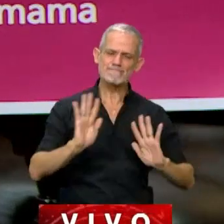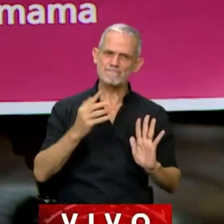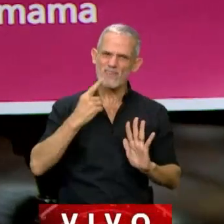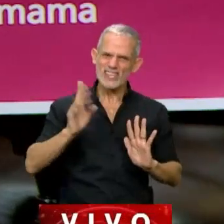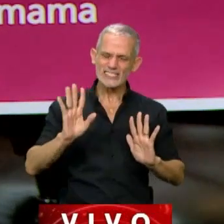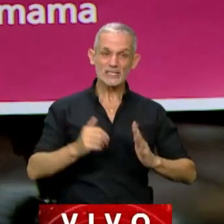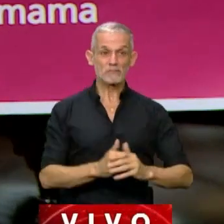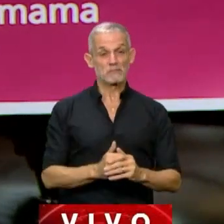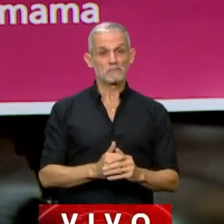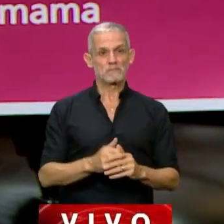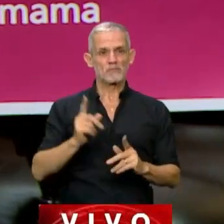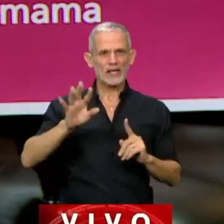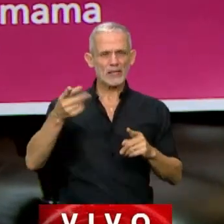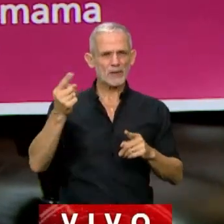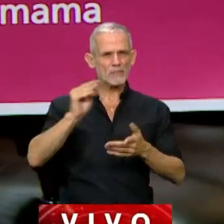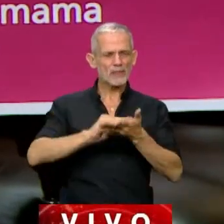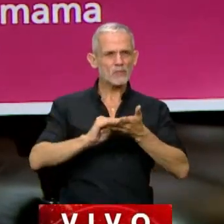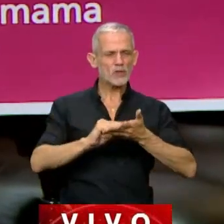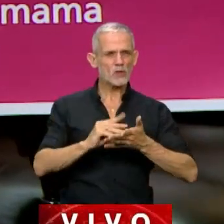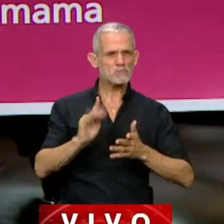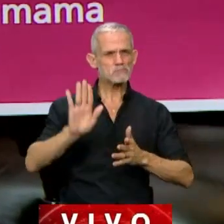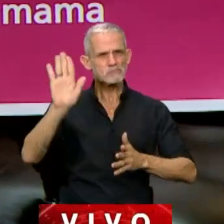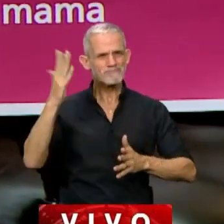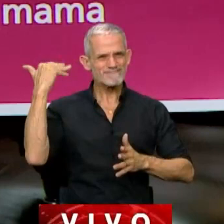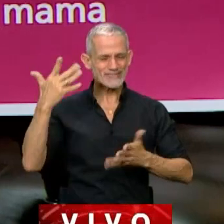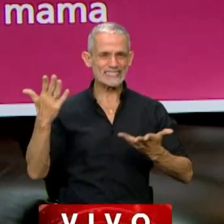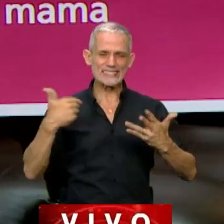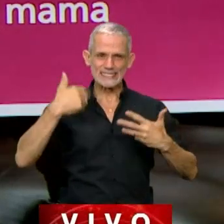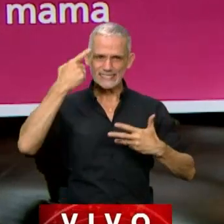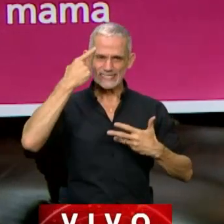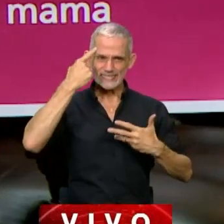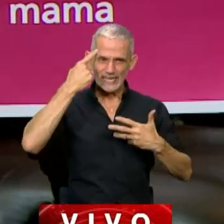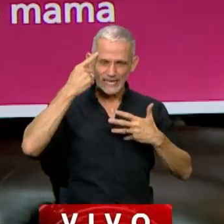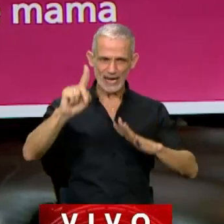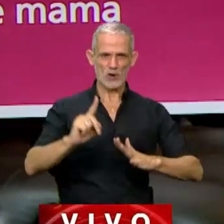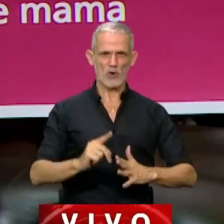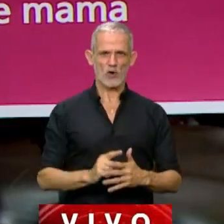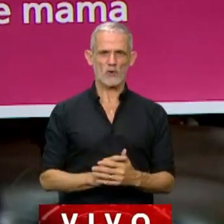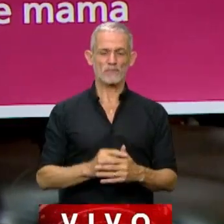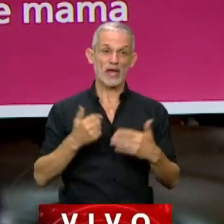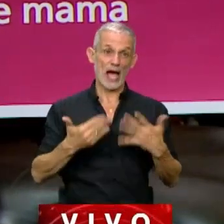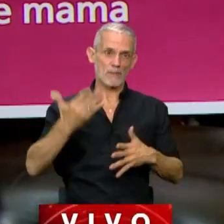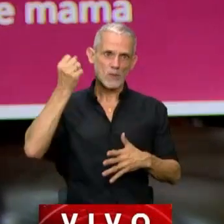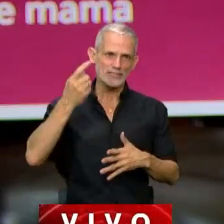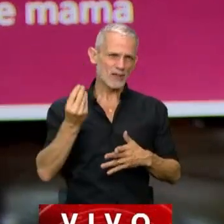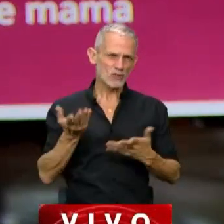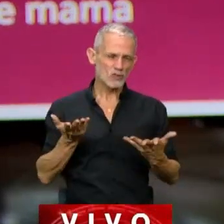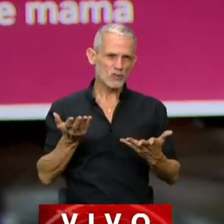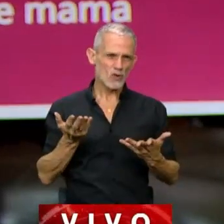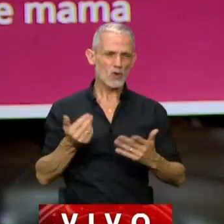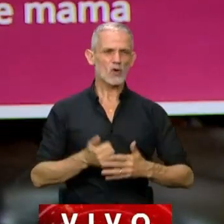y también alguna intervención particular, me parece que aprovechando también que